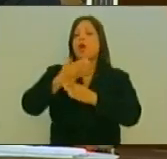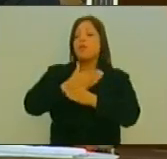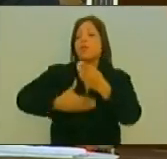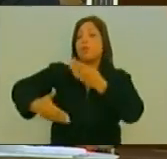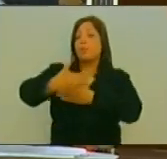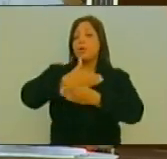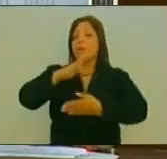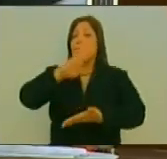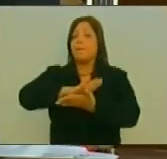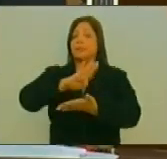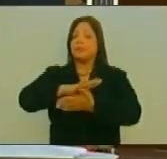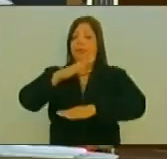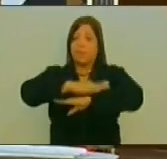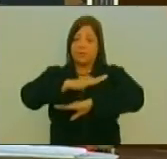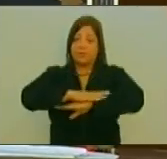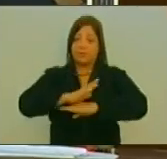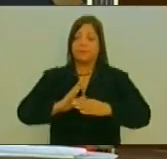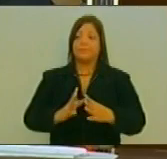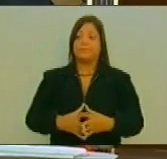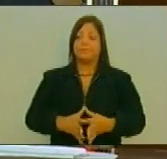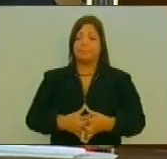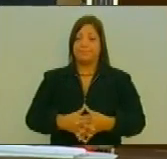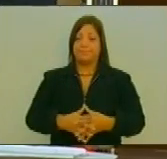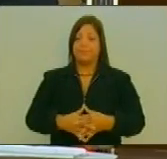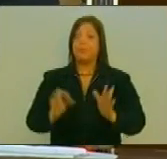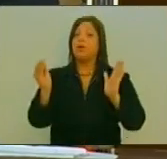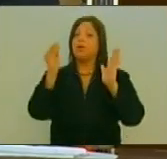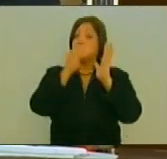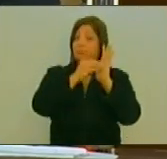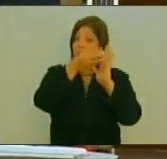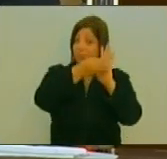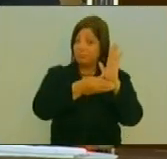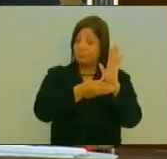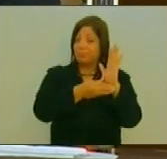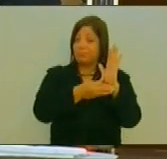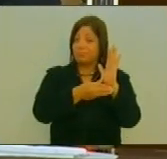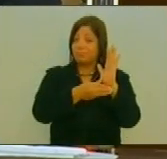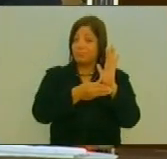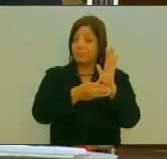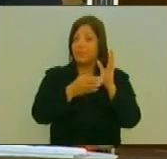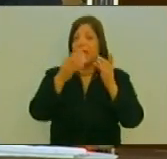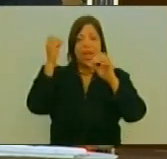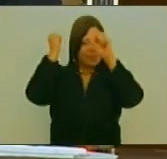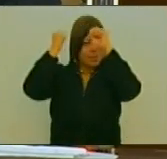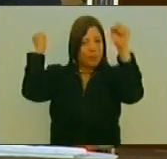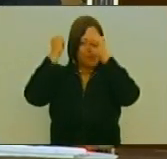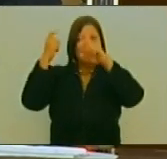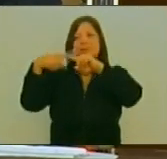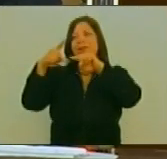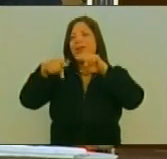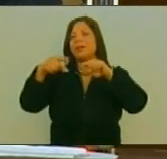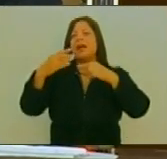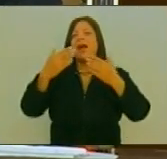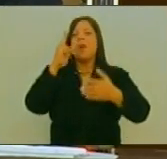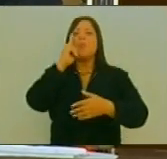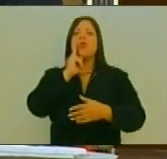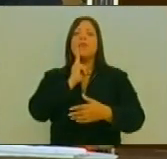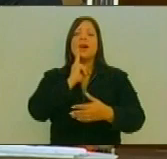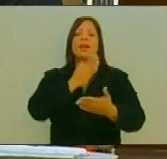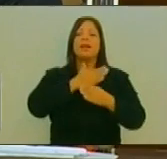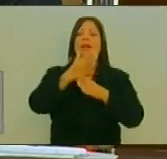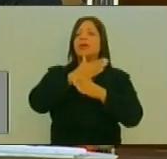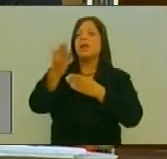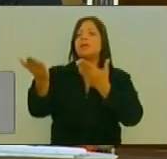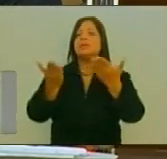Pacífica Considerando Que la diplomacia Bolivariana Se encuentra